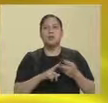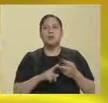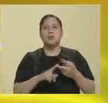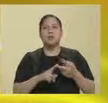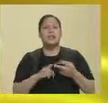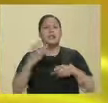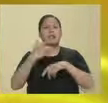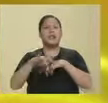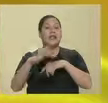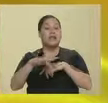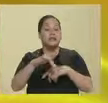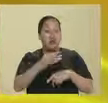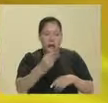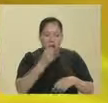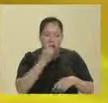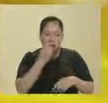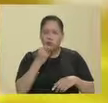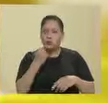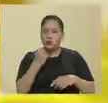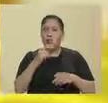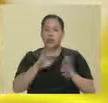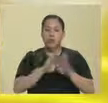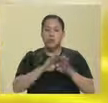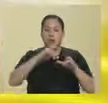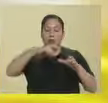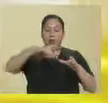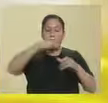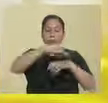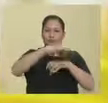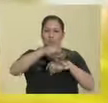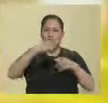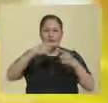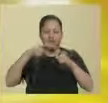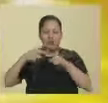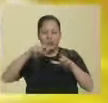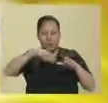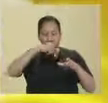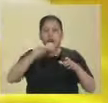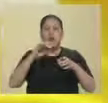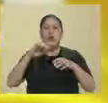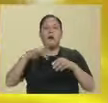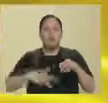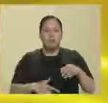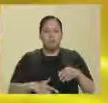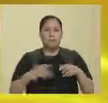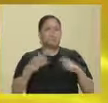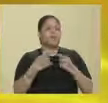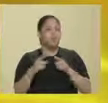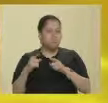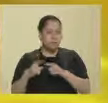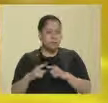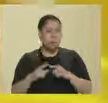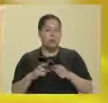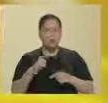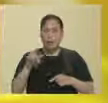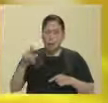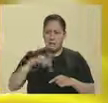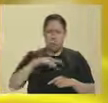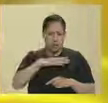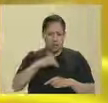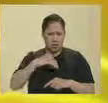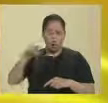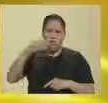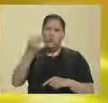quesos fuertes... Lácteos. Embutidos. Entonces, si yo veo que mi hijo cada vez que come